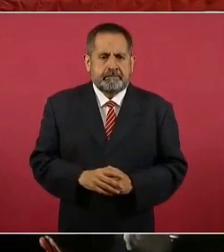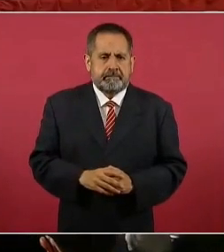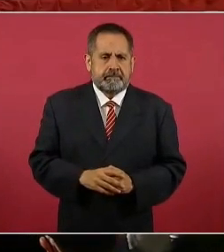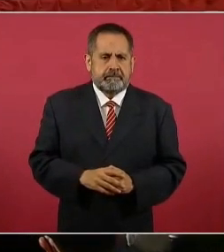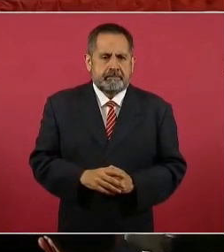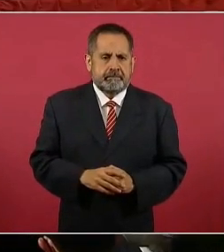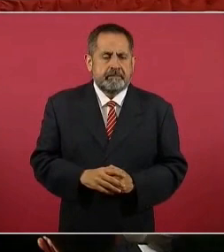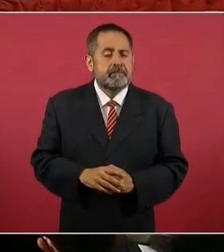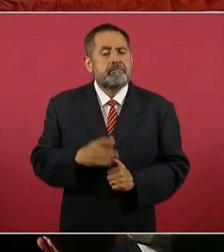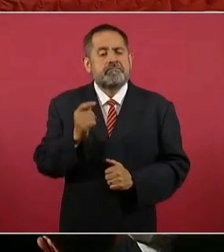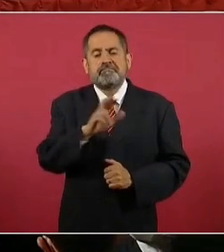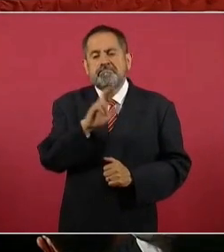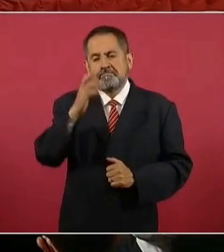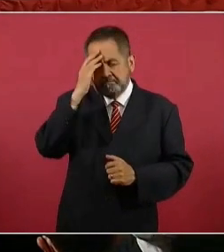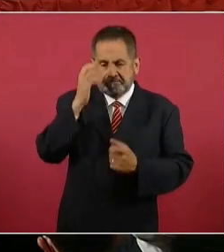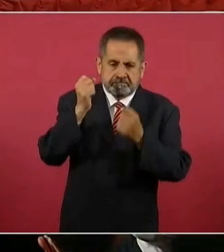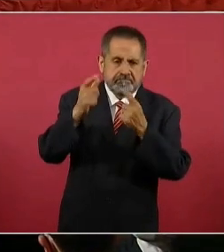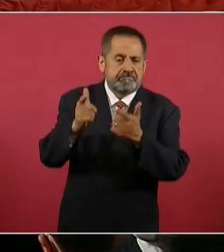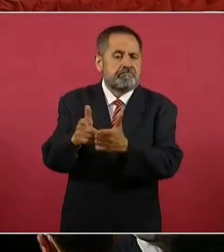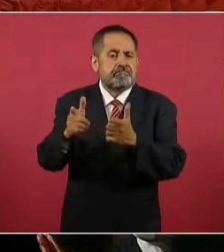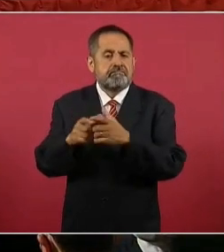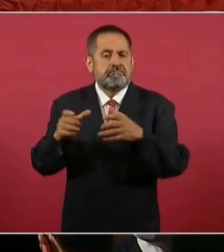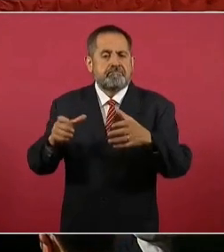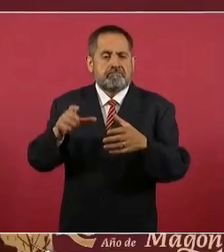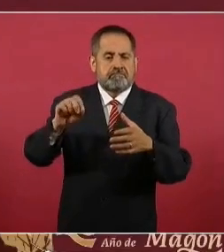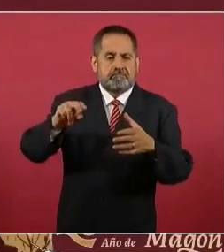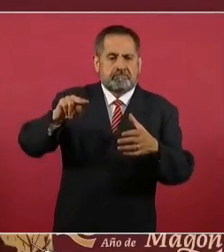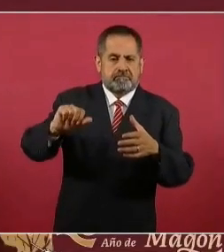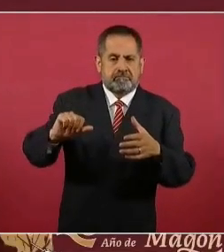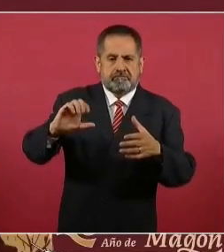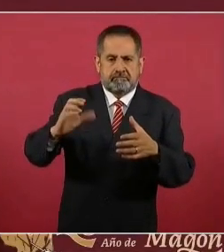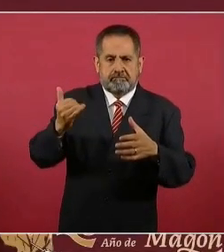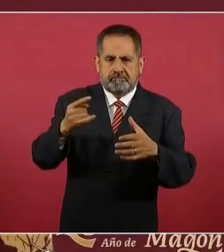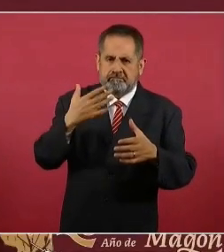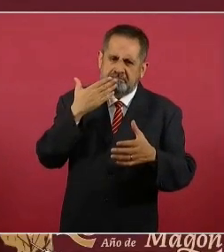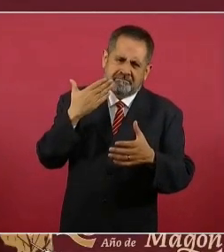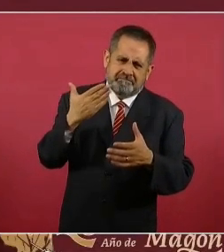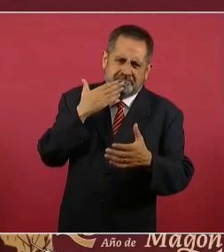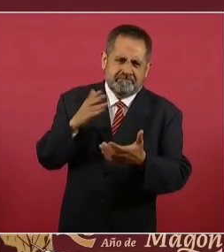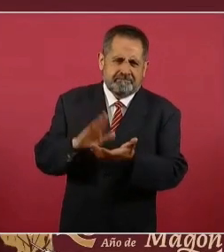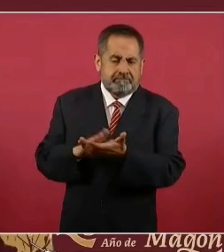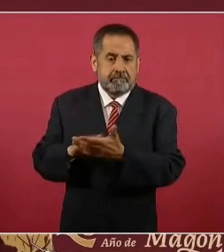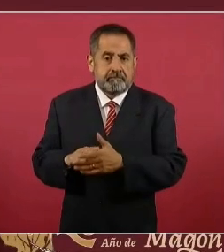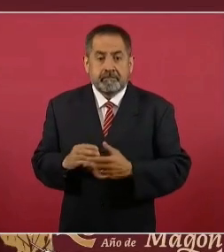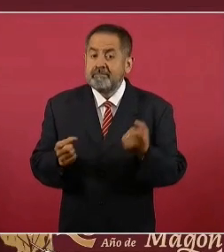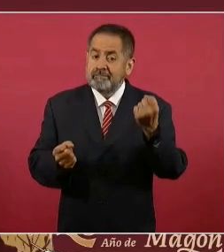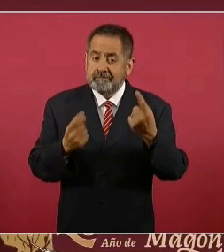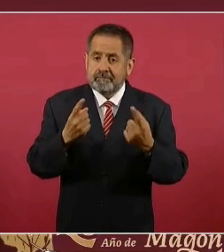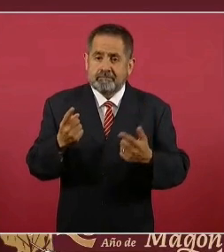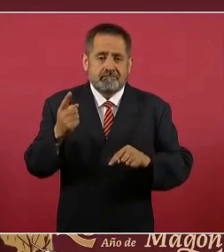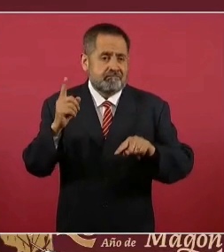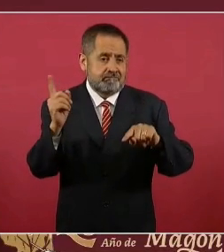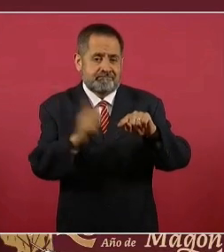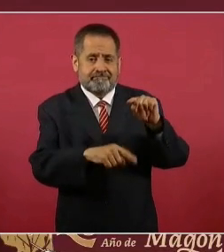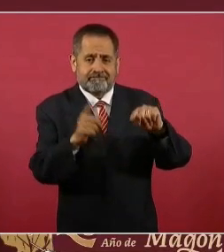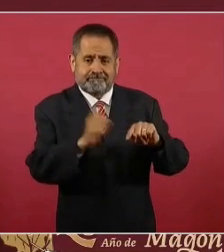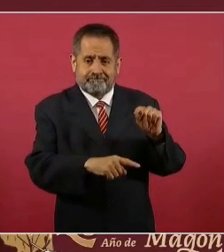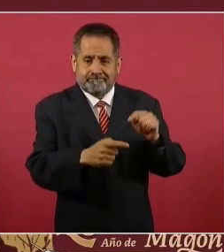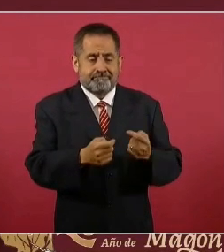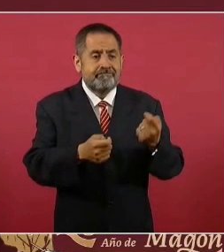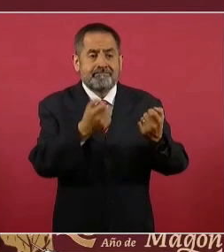reconocer al gran equipo de CONACYT, si bien tuvimos que remover a varios de los cargos